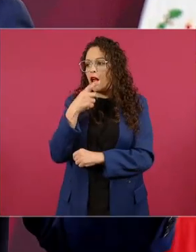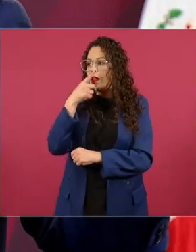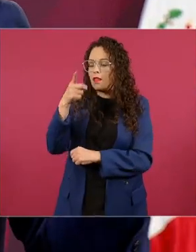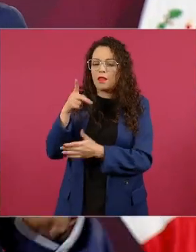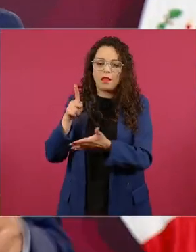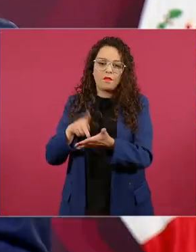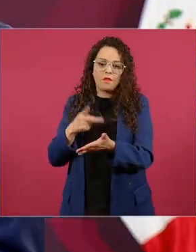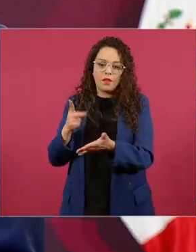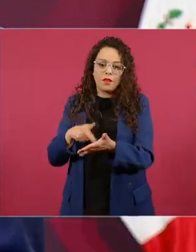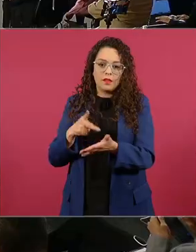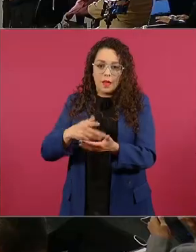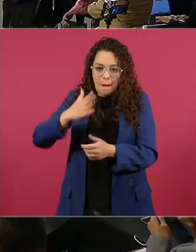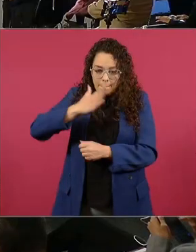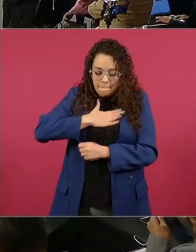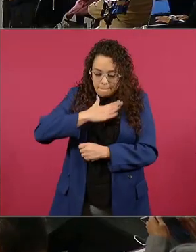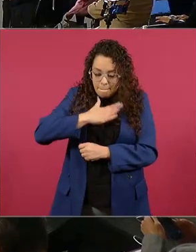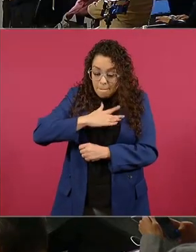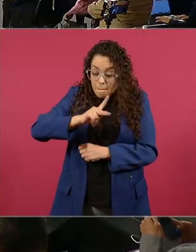personal